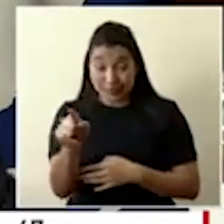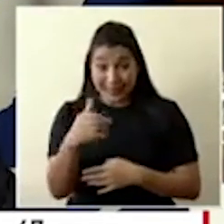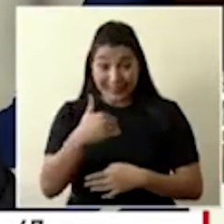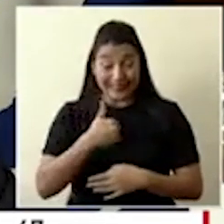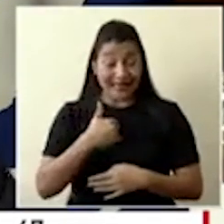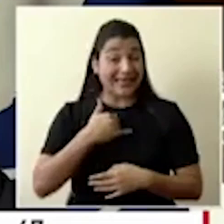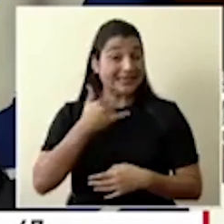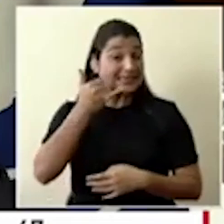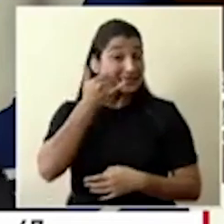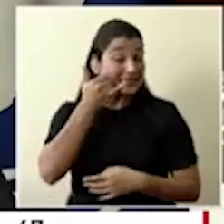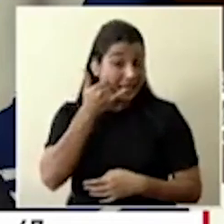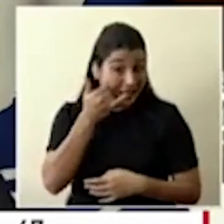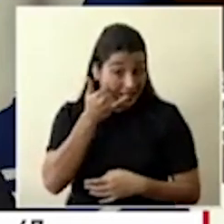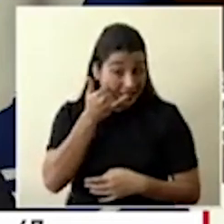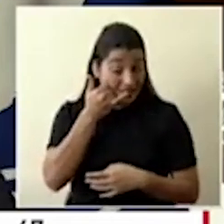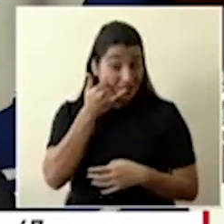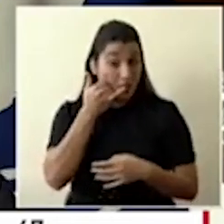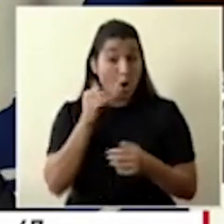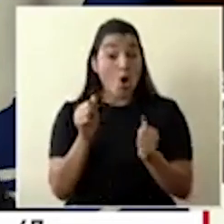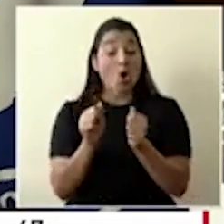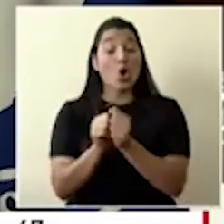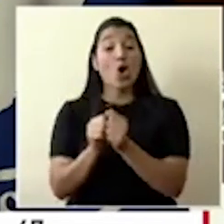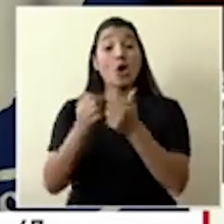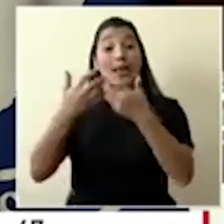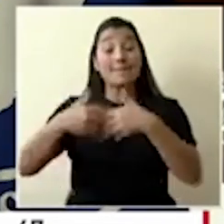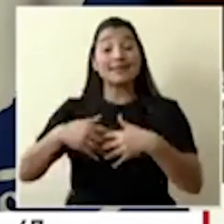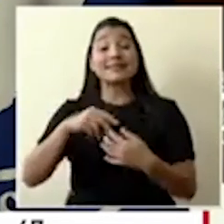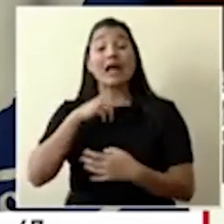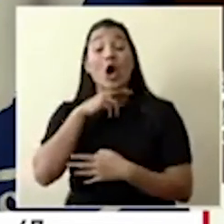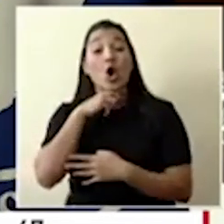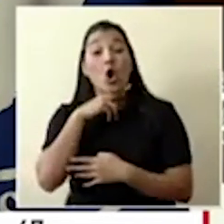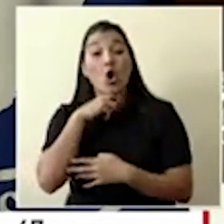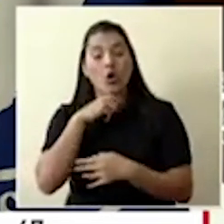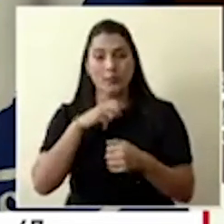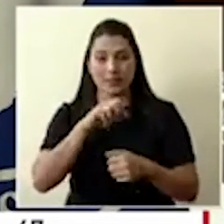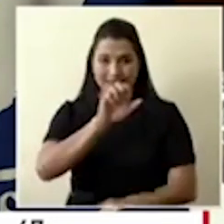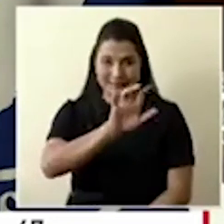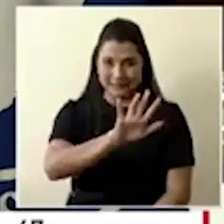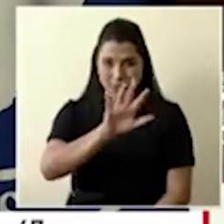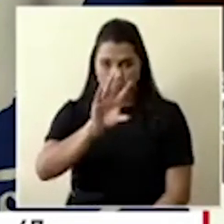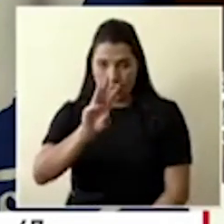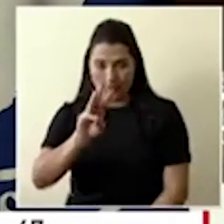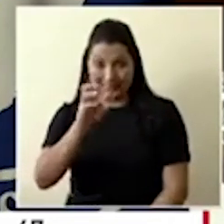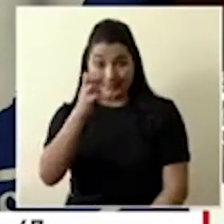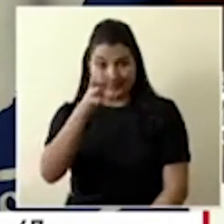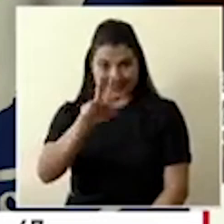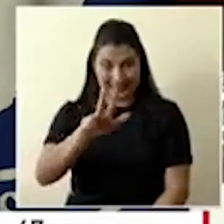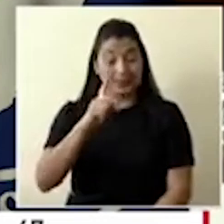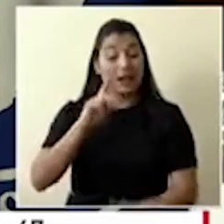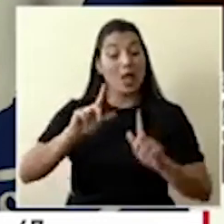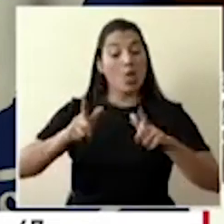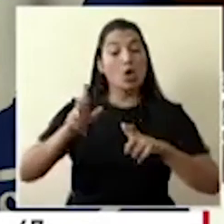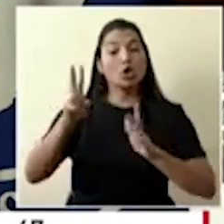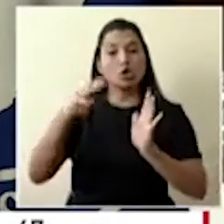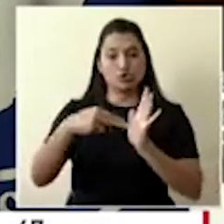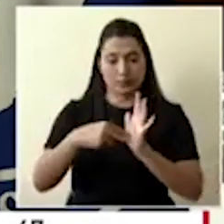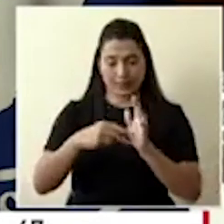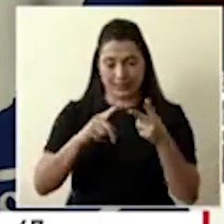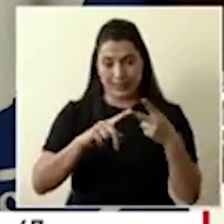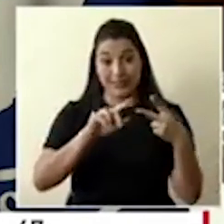teléfono celular bajo la plataforma Colby, 5613 para donar 2 mil colones,